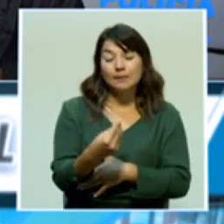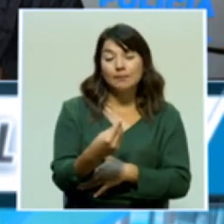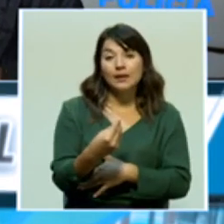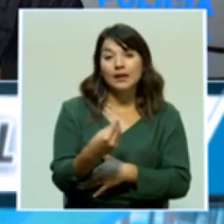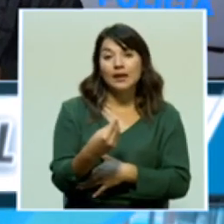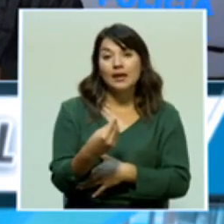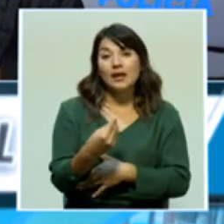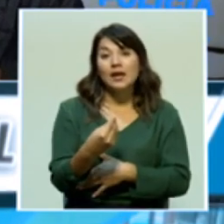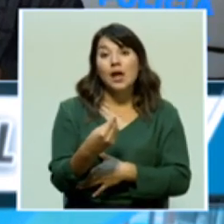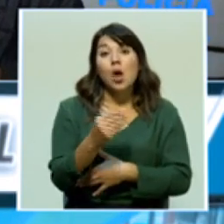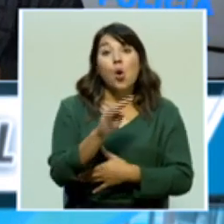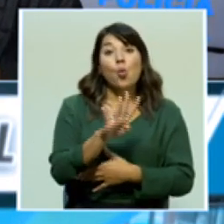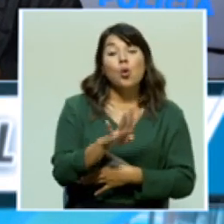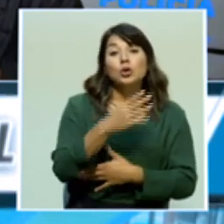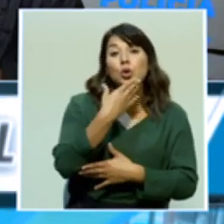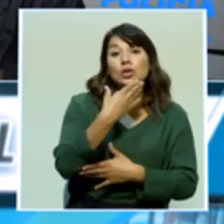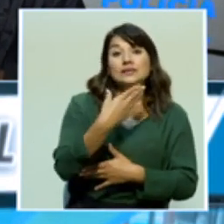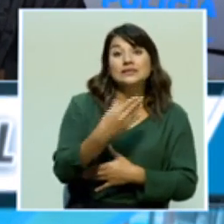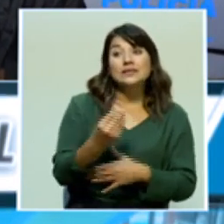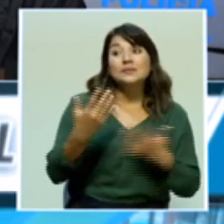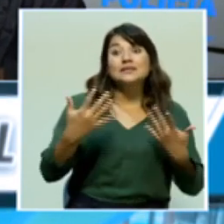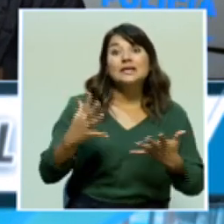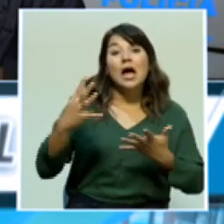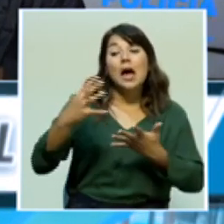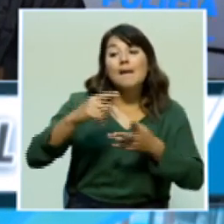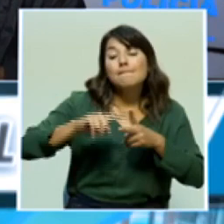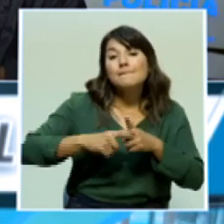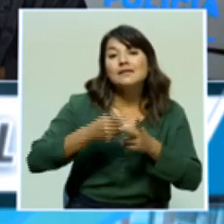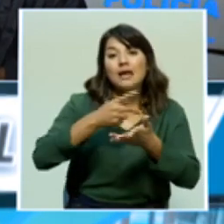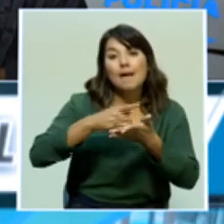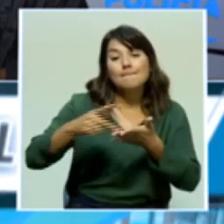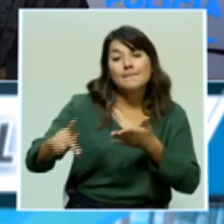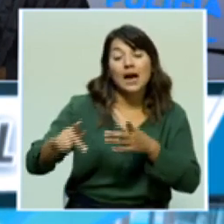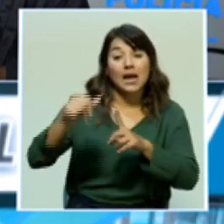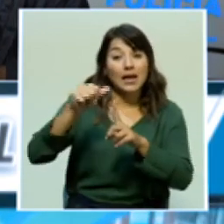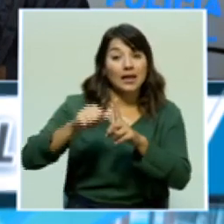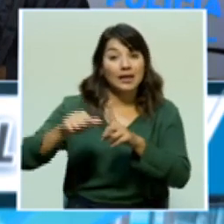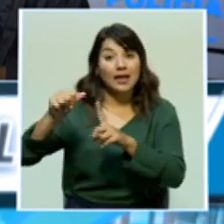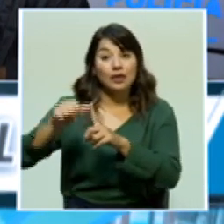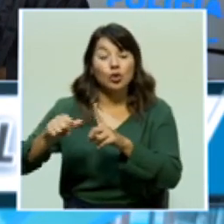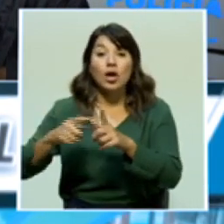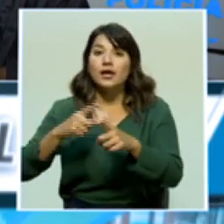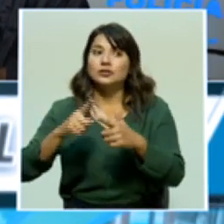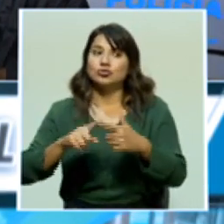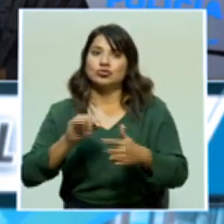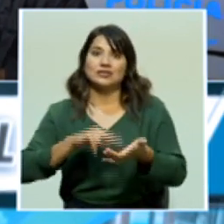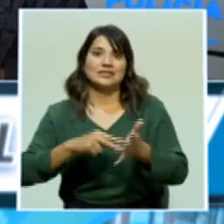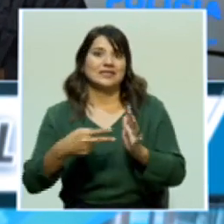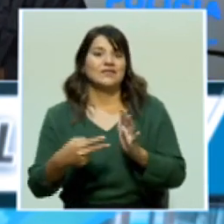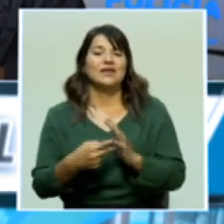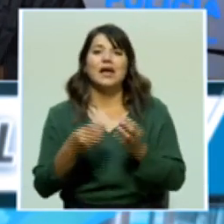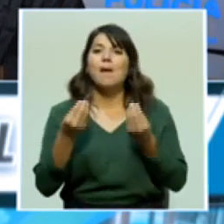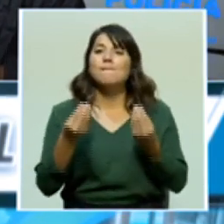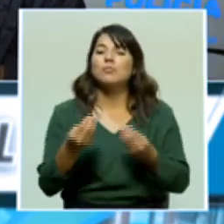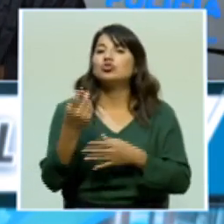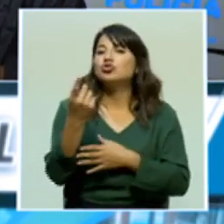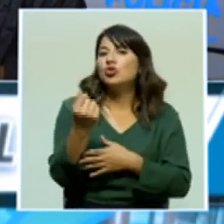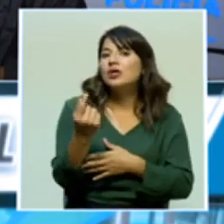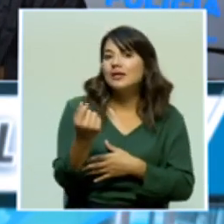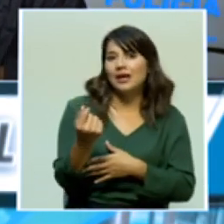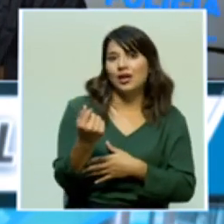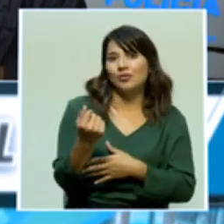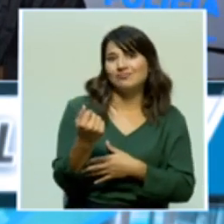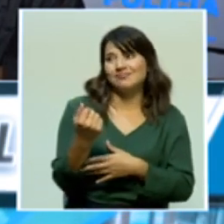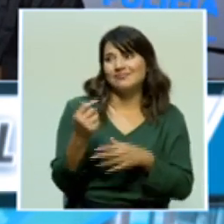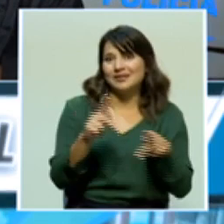El 4 de diciembre se cobrarán aguinaldos y eso pone mucho dinero en la calle y es un momento,